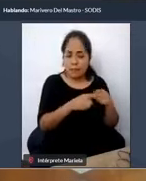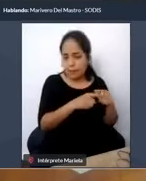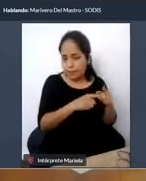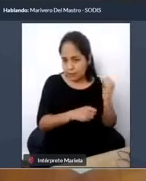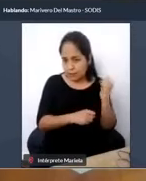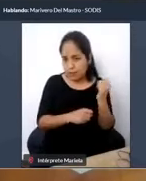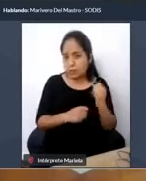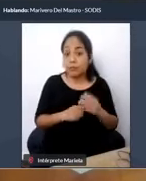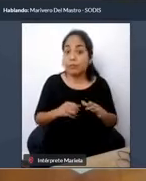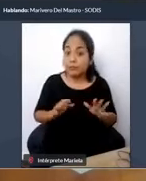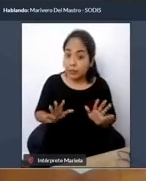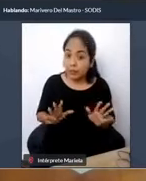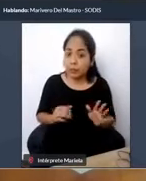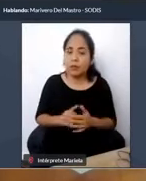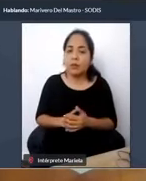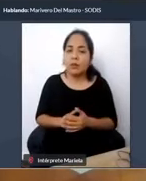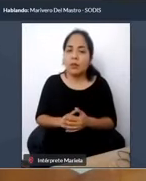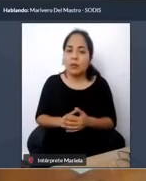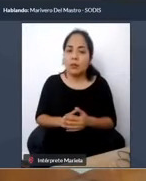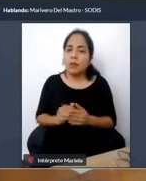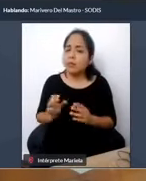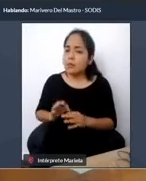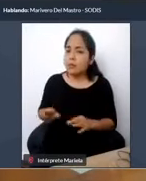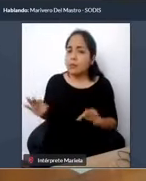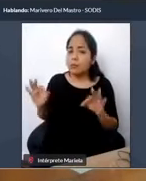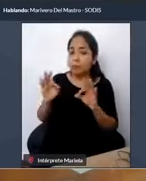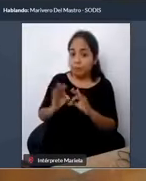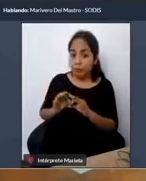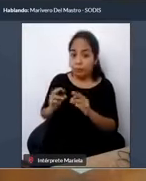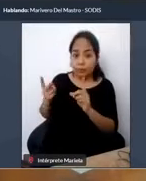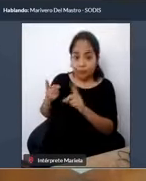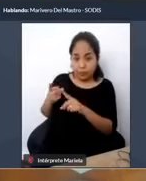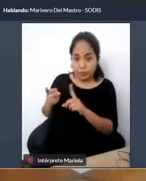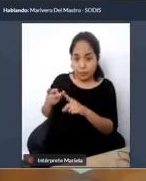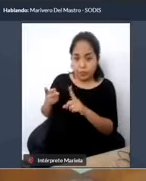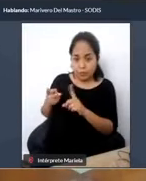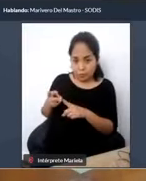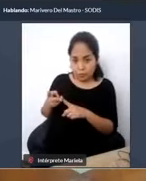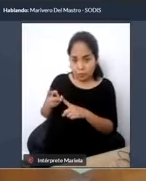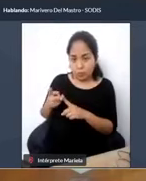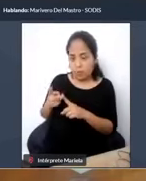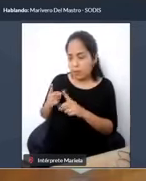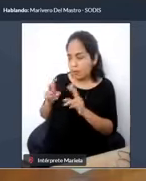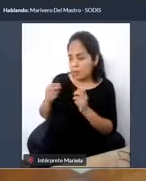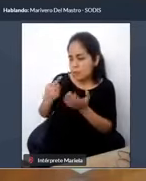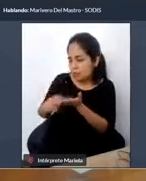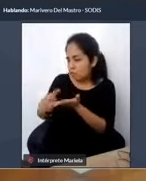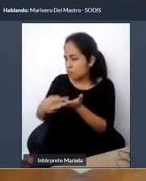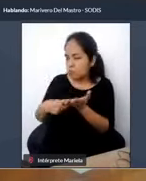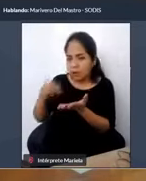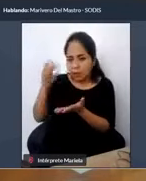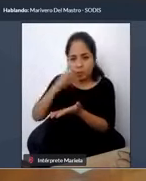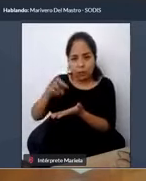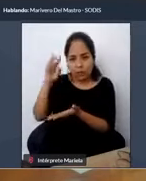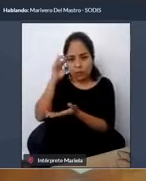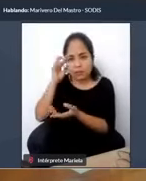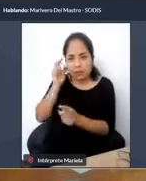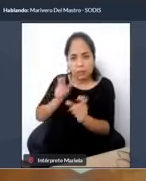Sin embargo, también me parece un argumento importante, sobre todo al momento de plantear políticas públicas, y ver que no se trata de